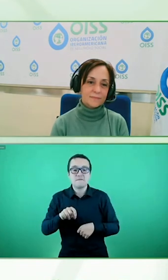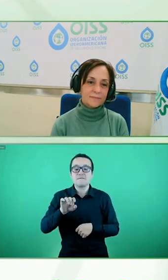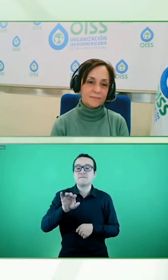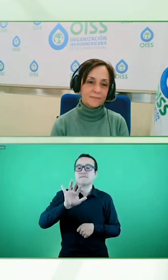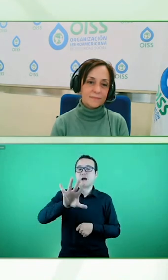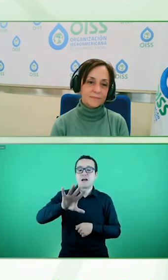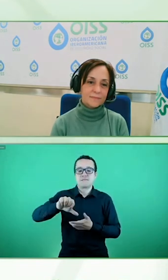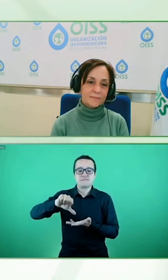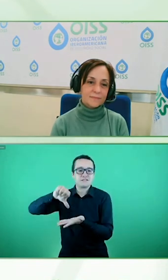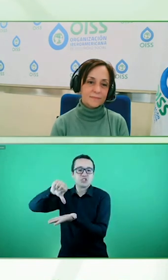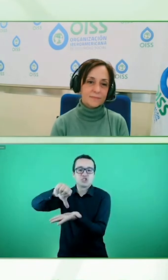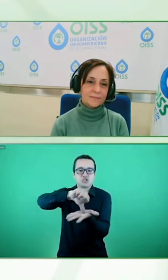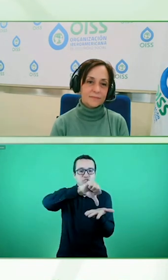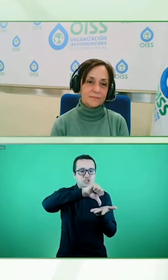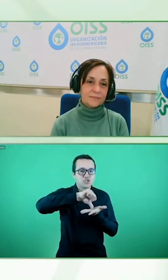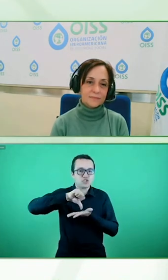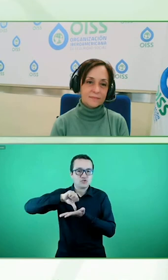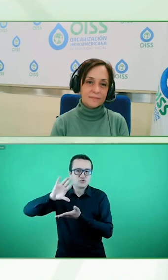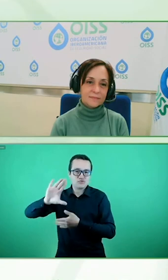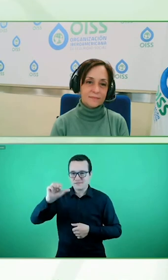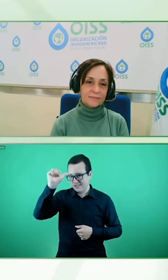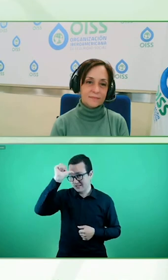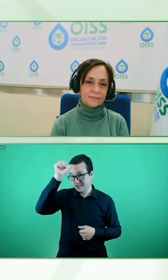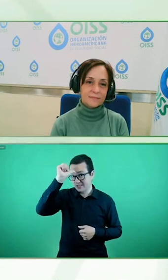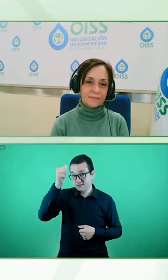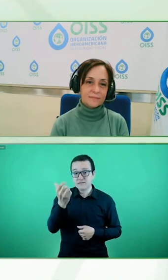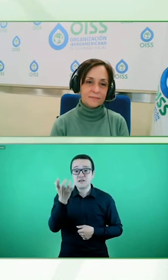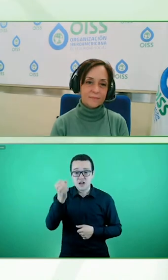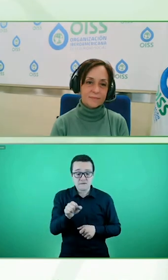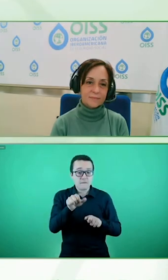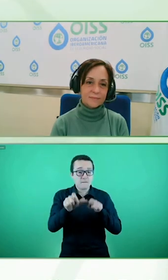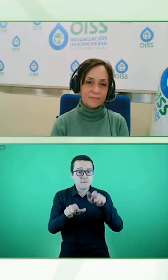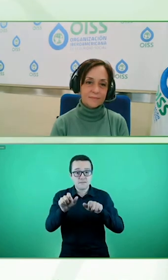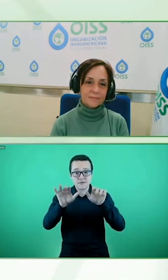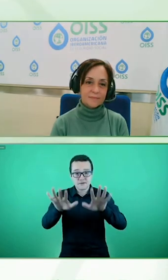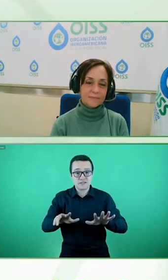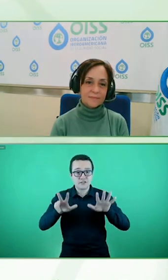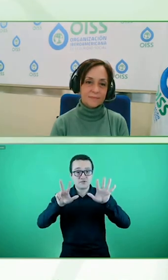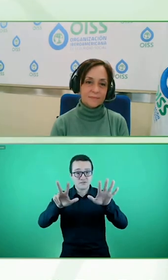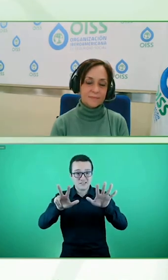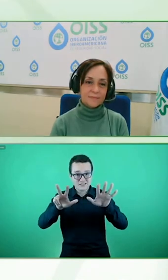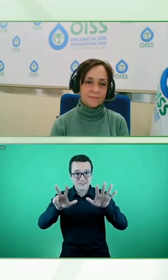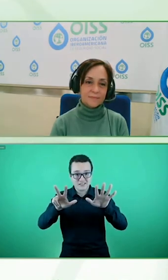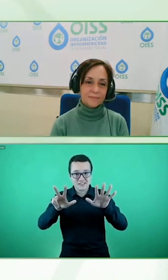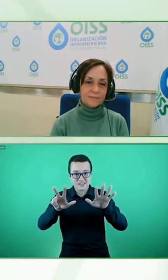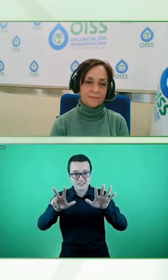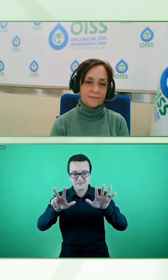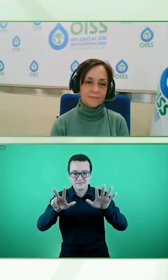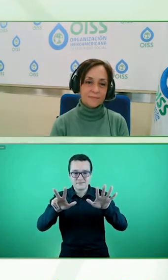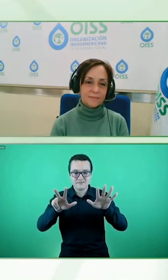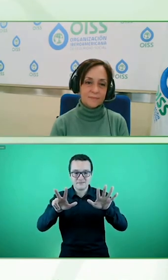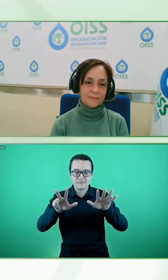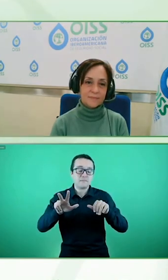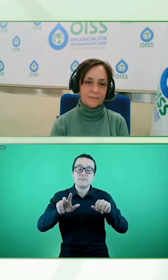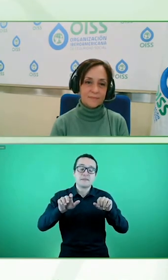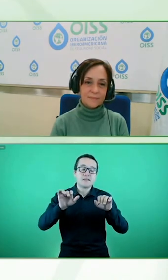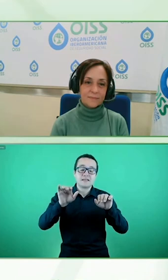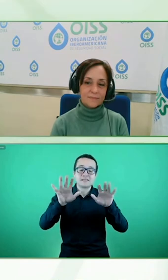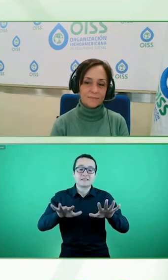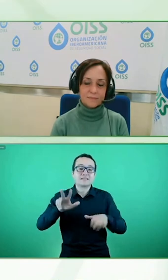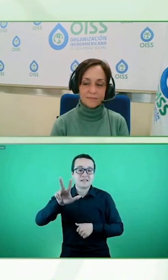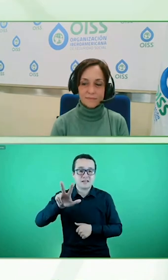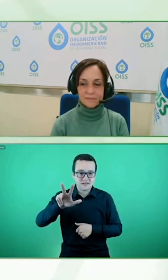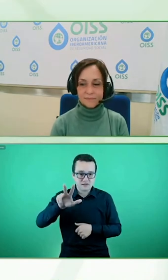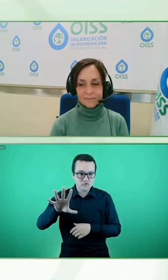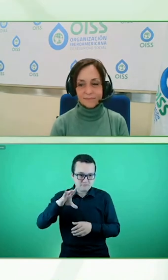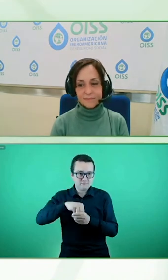trece empleados que dominan la lengua de señas india y también el banco